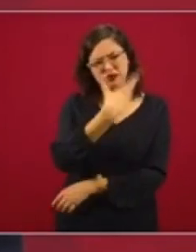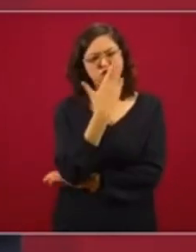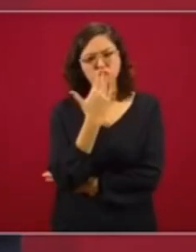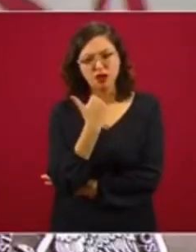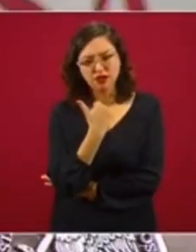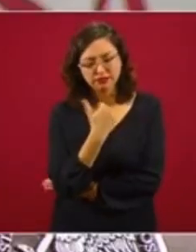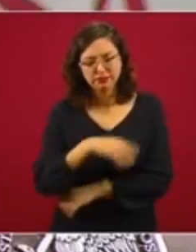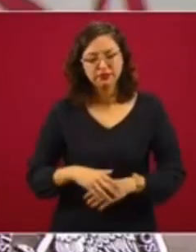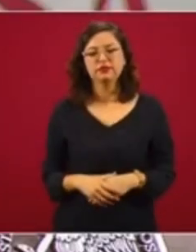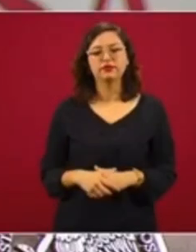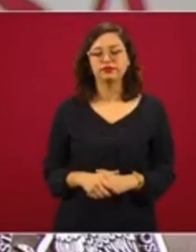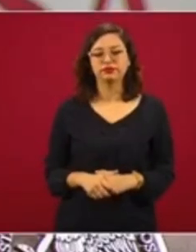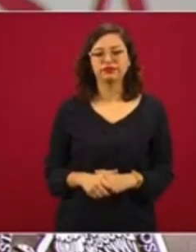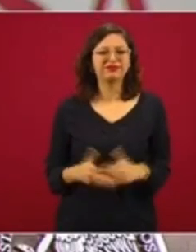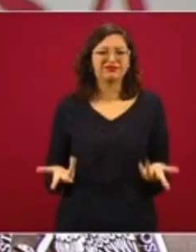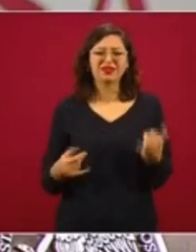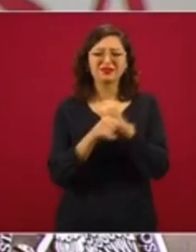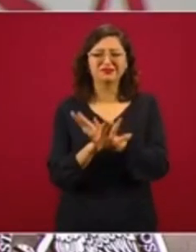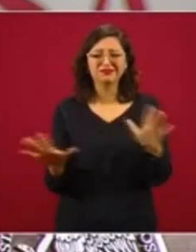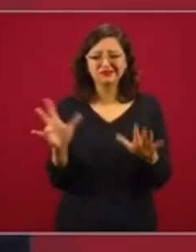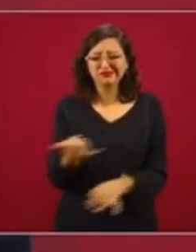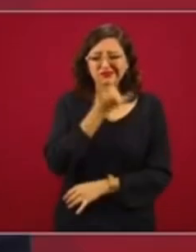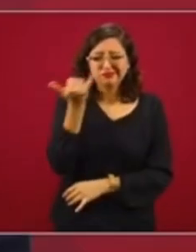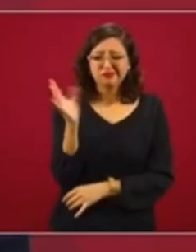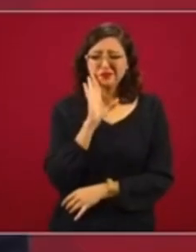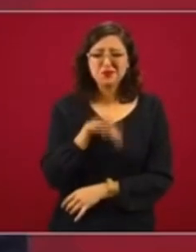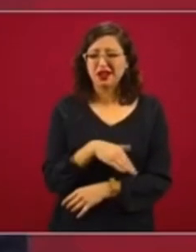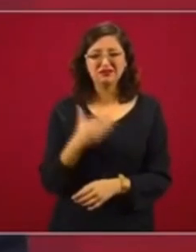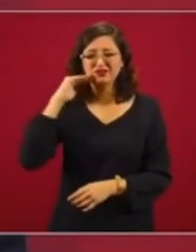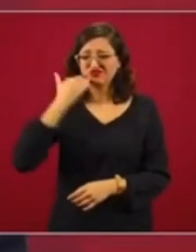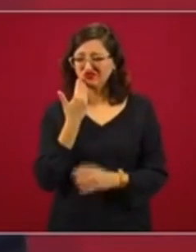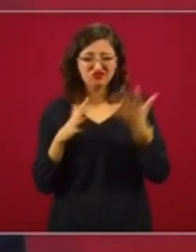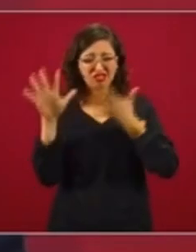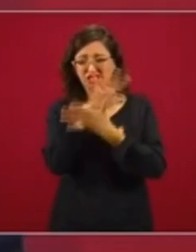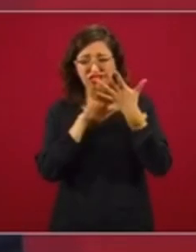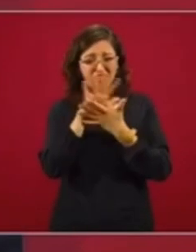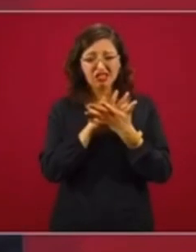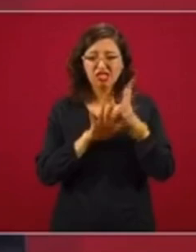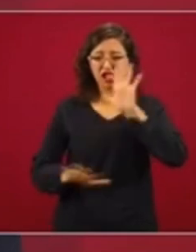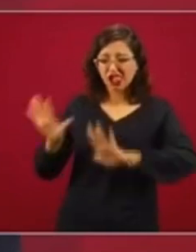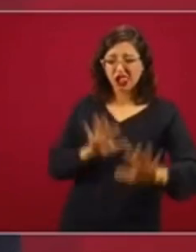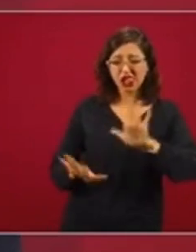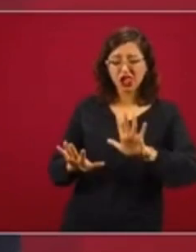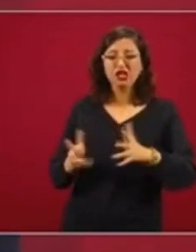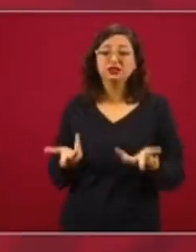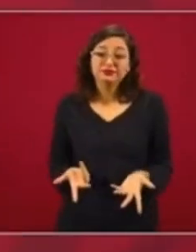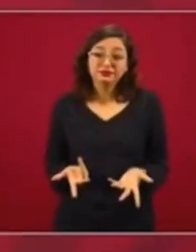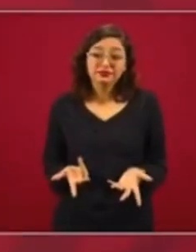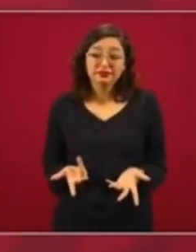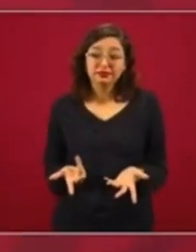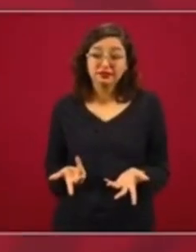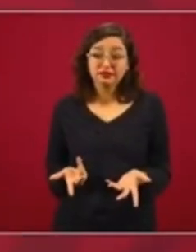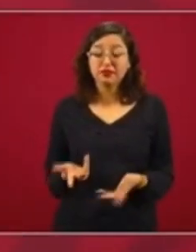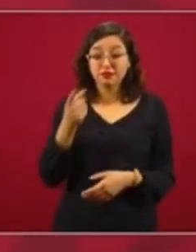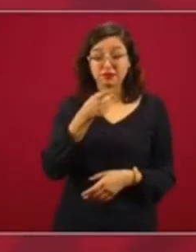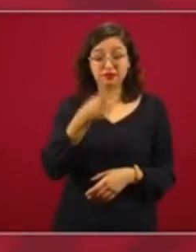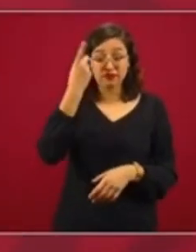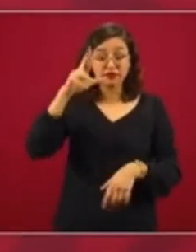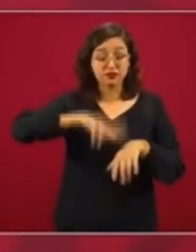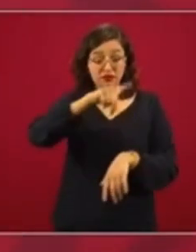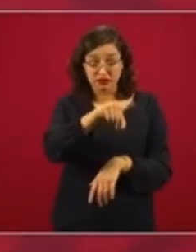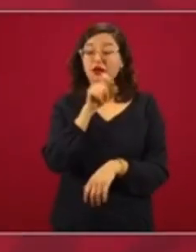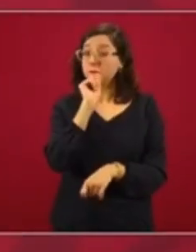Una mala información, como todo, distorsiona las cosas. Y en este caso hasta contribuyó la directora,